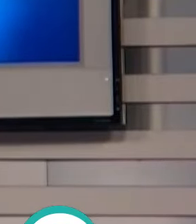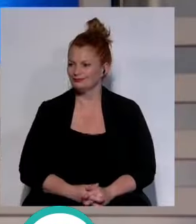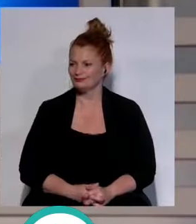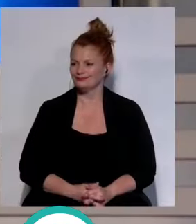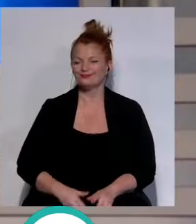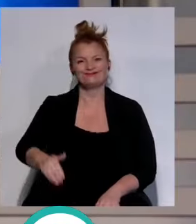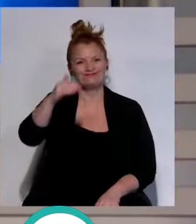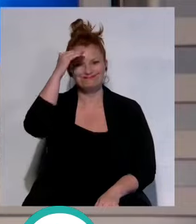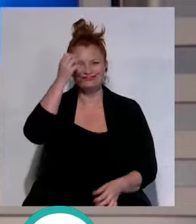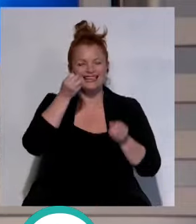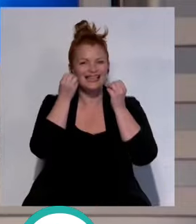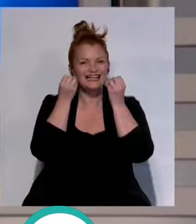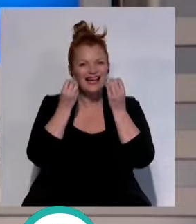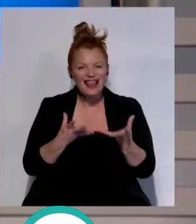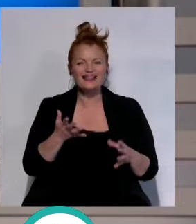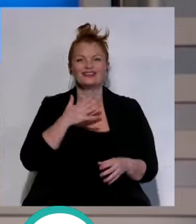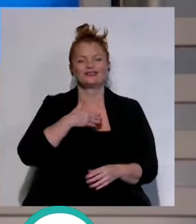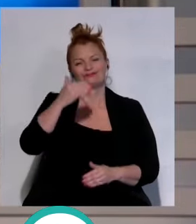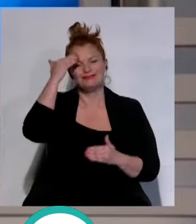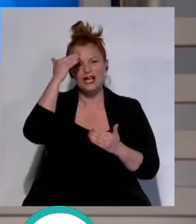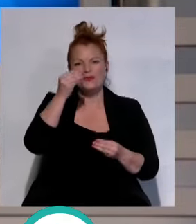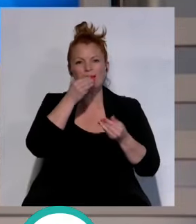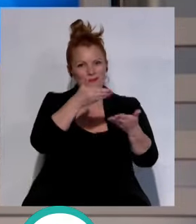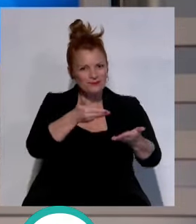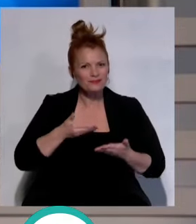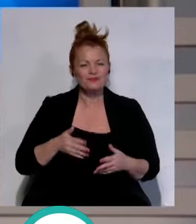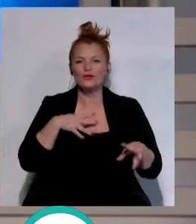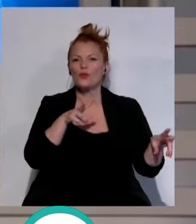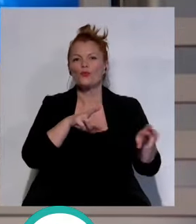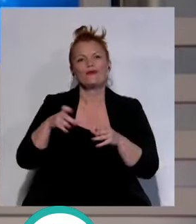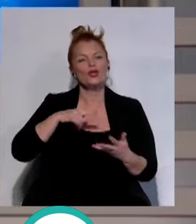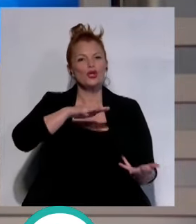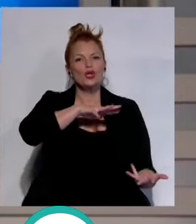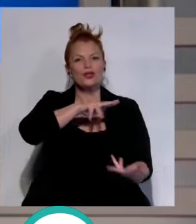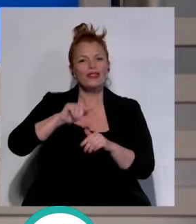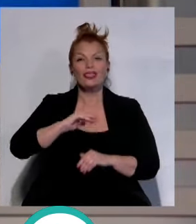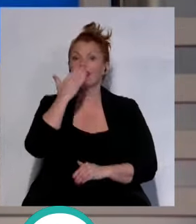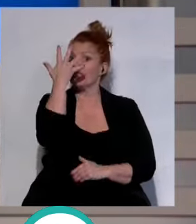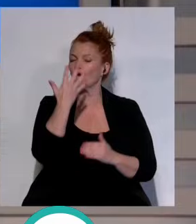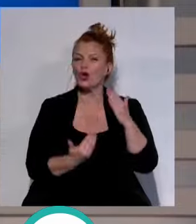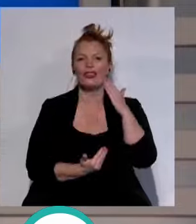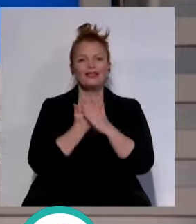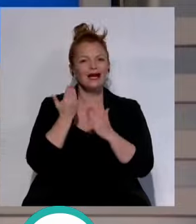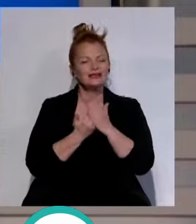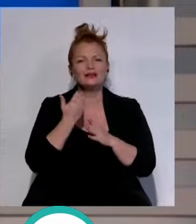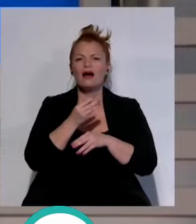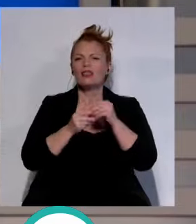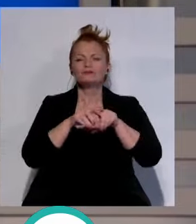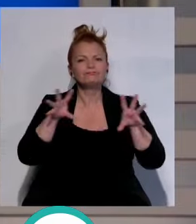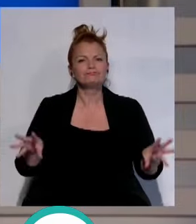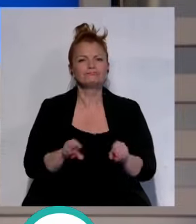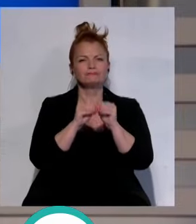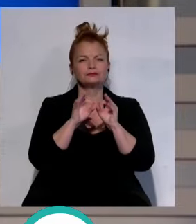Hola, tal? ¿Cómo están? Nuestro cordial saludo a esta nueva edición de Noticias 5 días en el que hacemos resumen